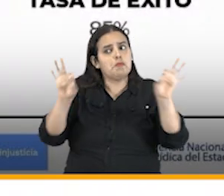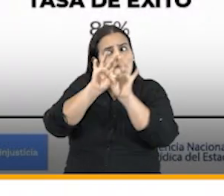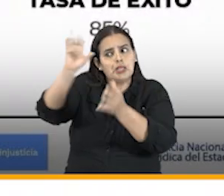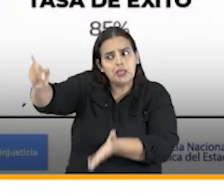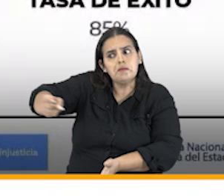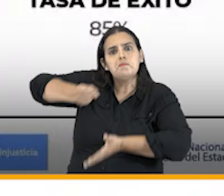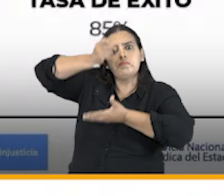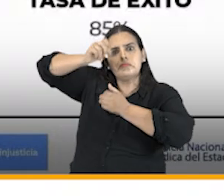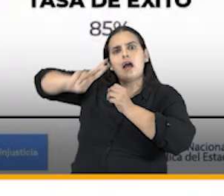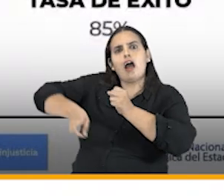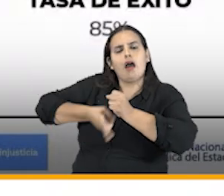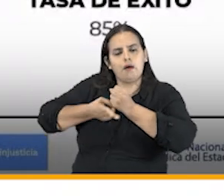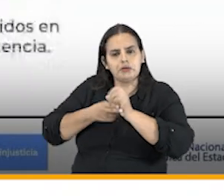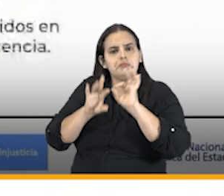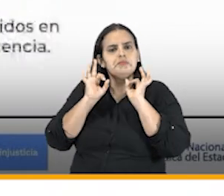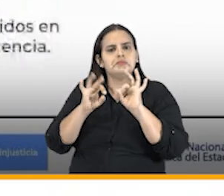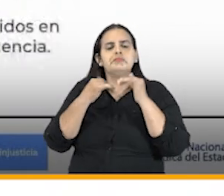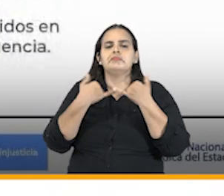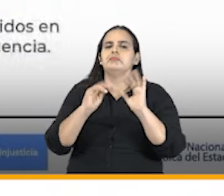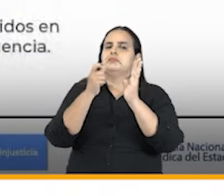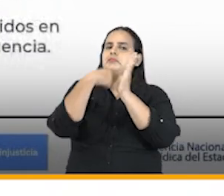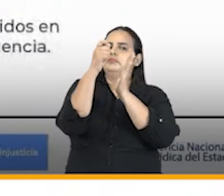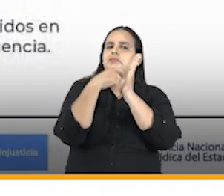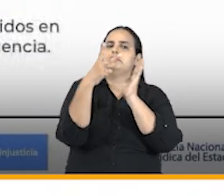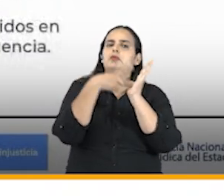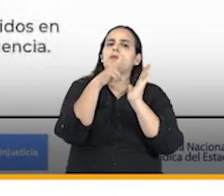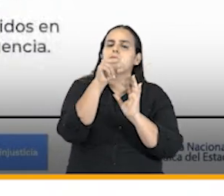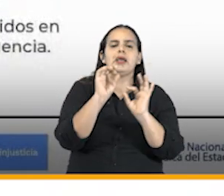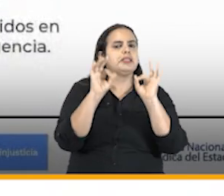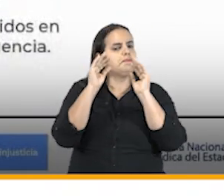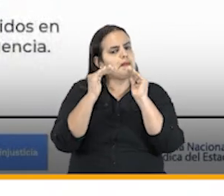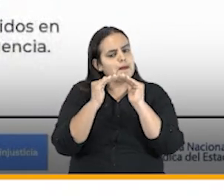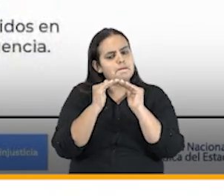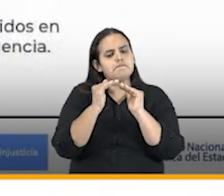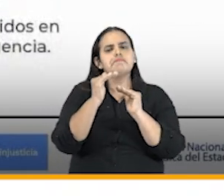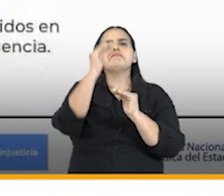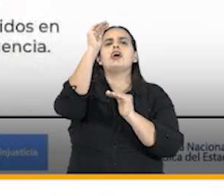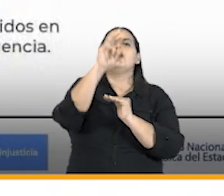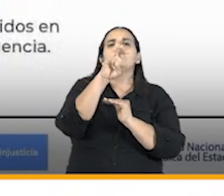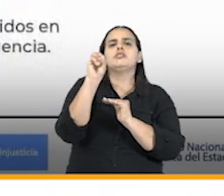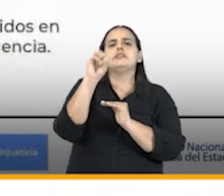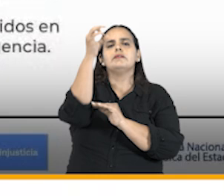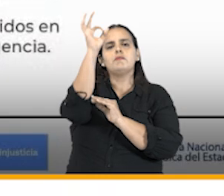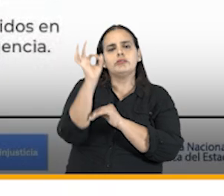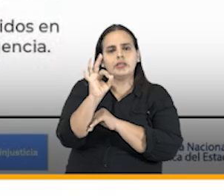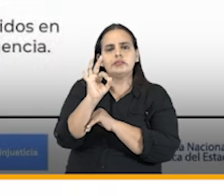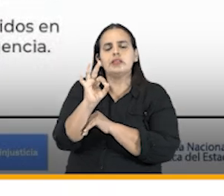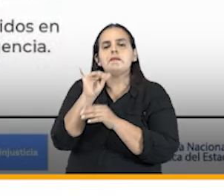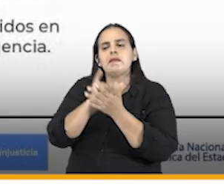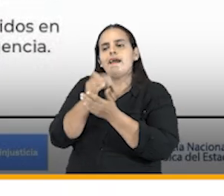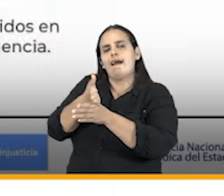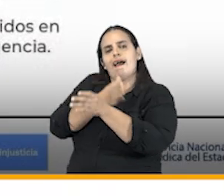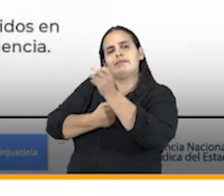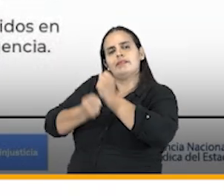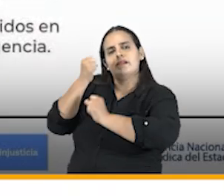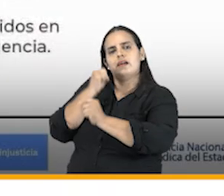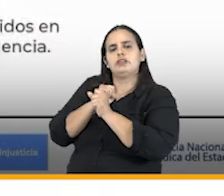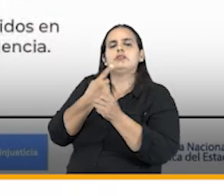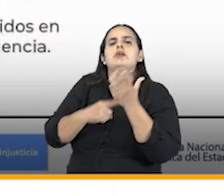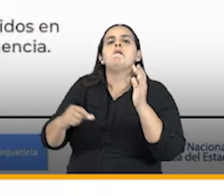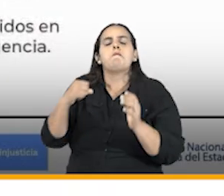por su parte la tasa de éxito del 2020 se mantuvo por encima del 80% como en los dos años anteriores